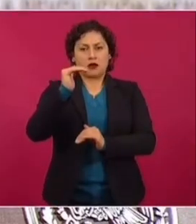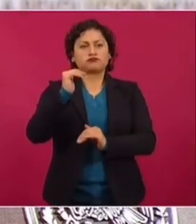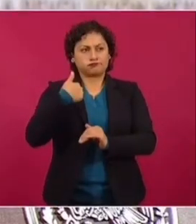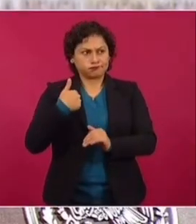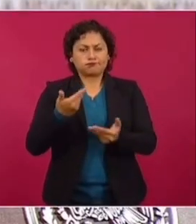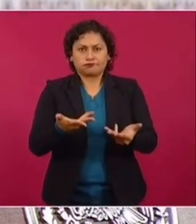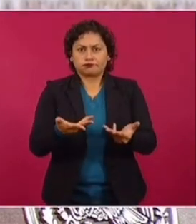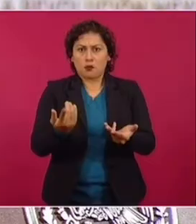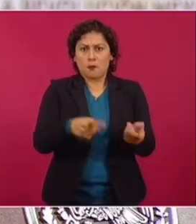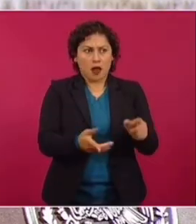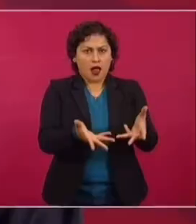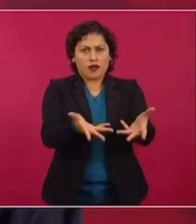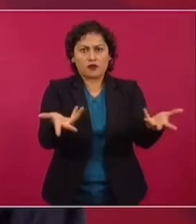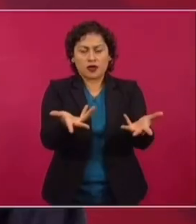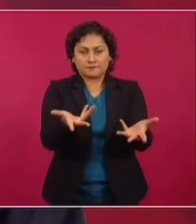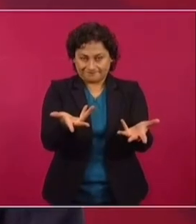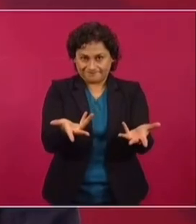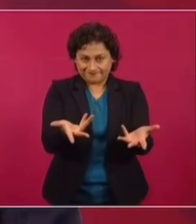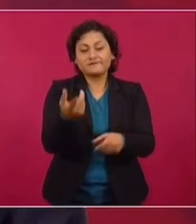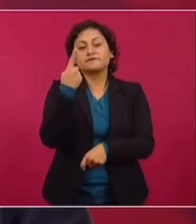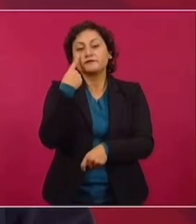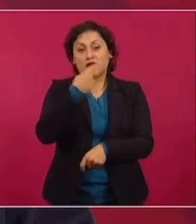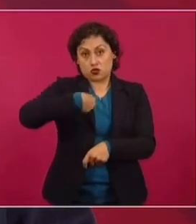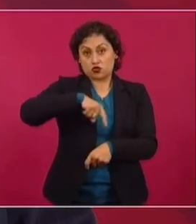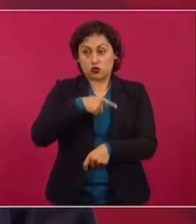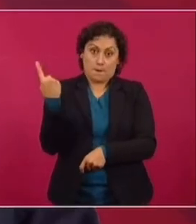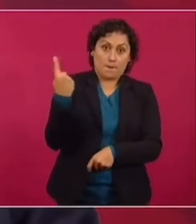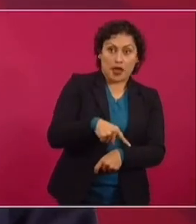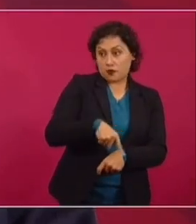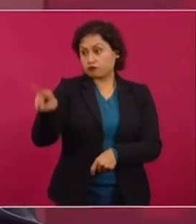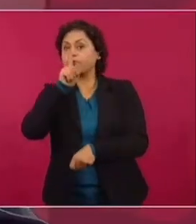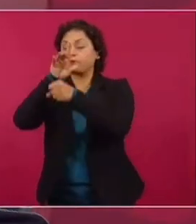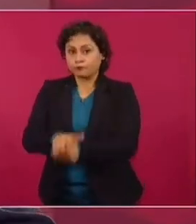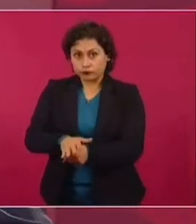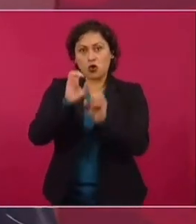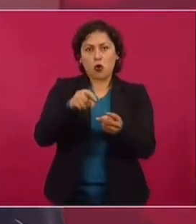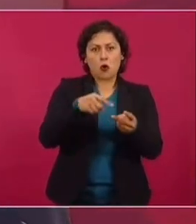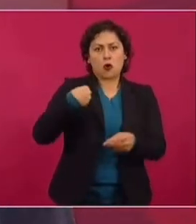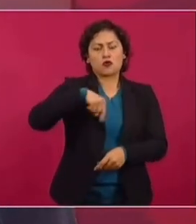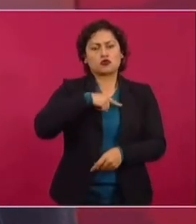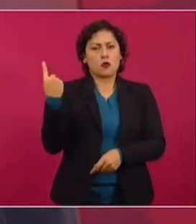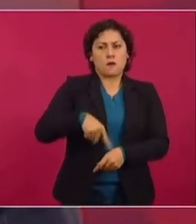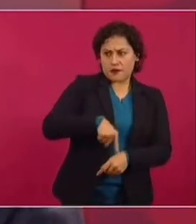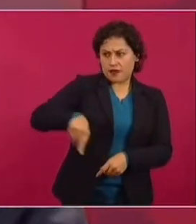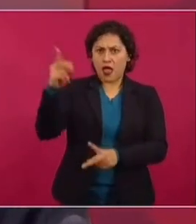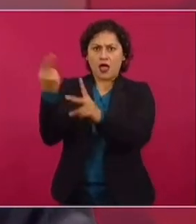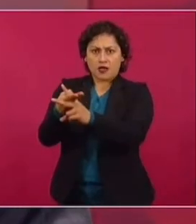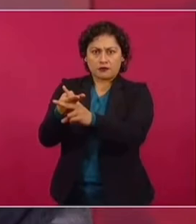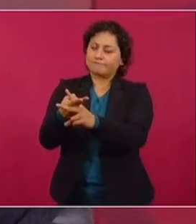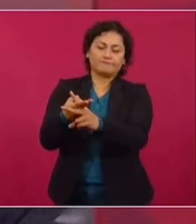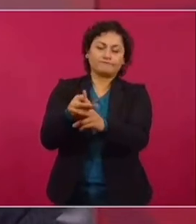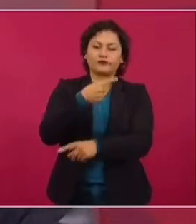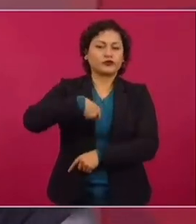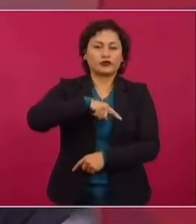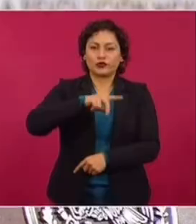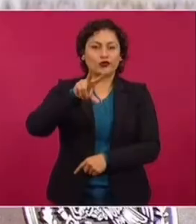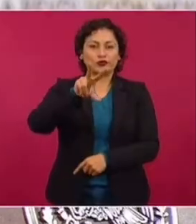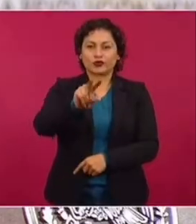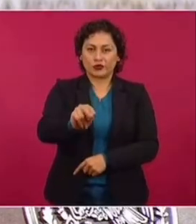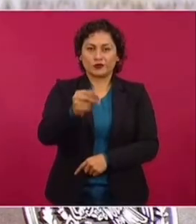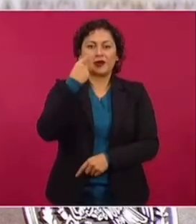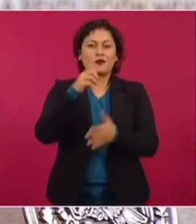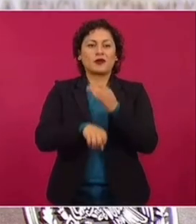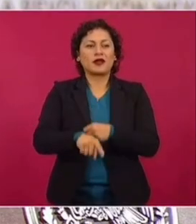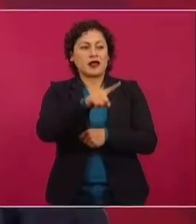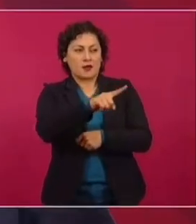vamos a dar la orden de que se reprima a nadie. No vamos a mandar a matar a nadie. No es mátalos en caliente. No es, si están